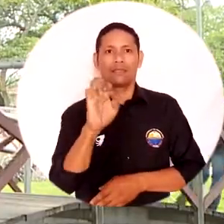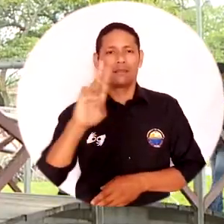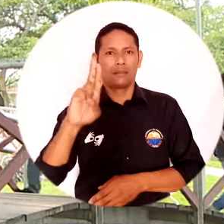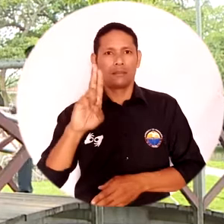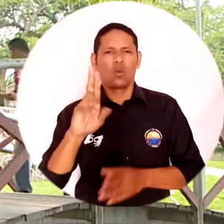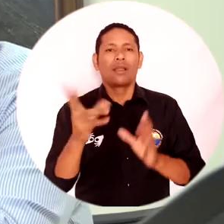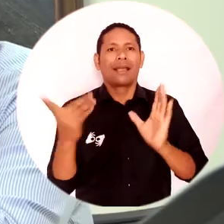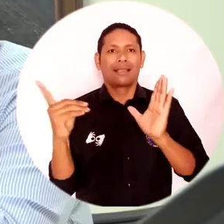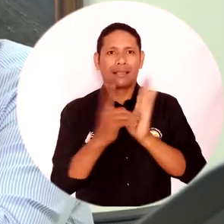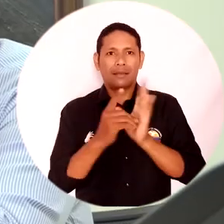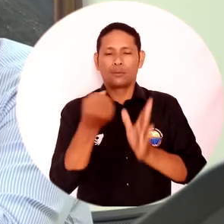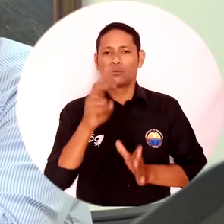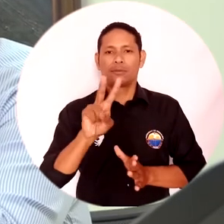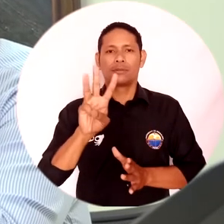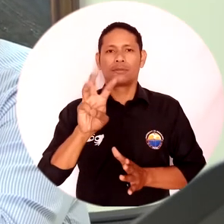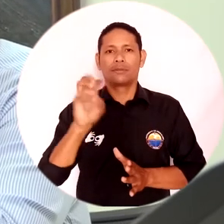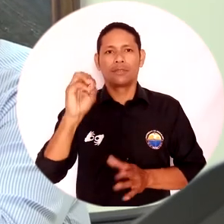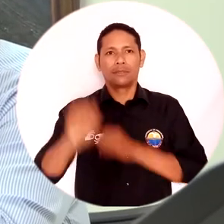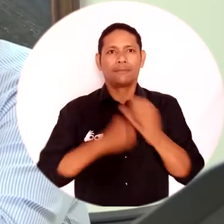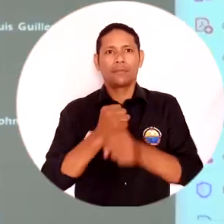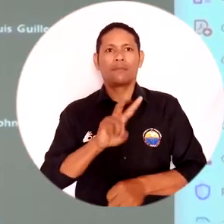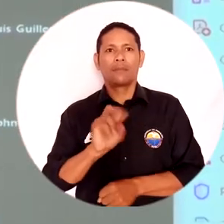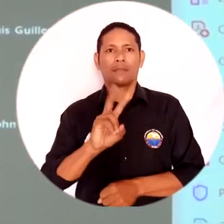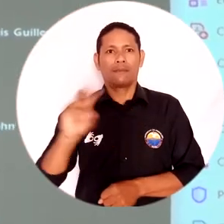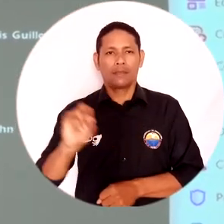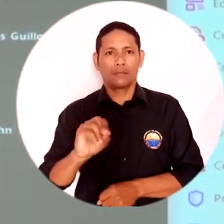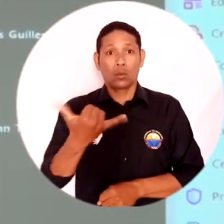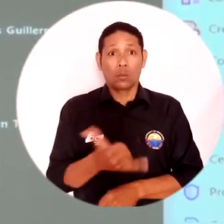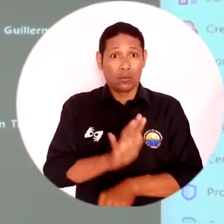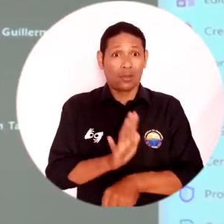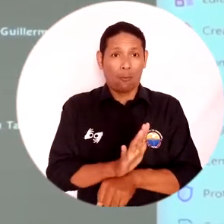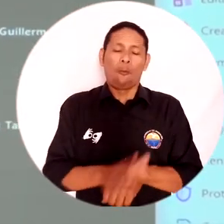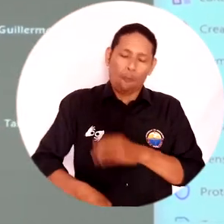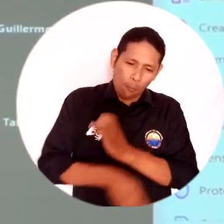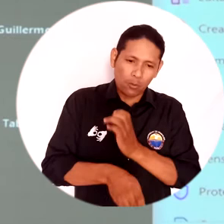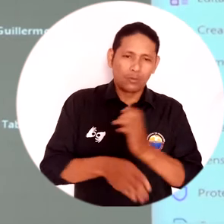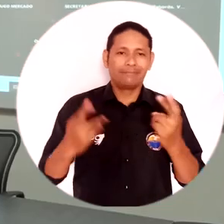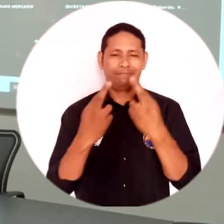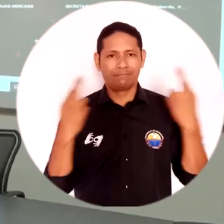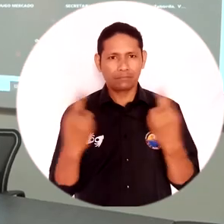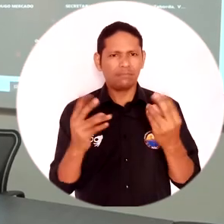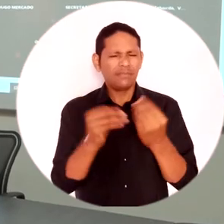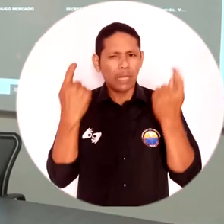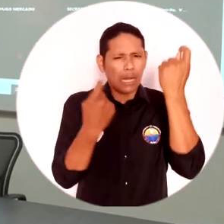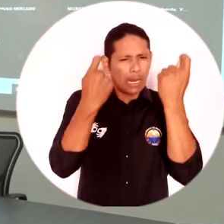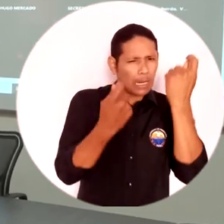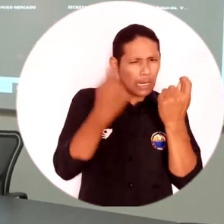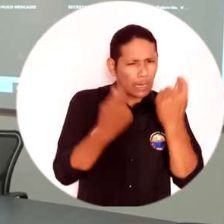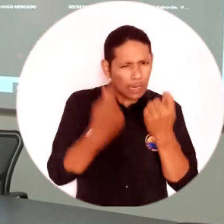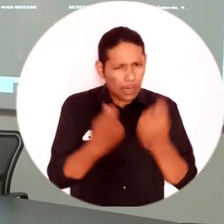establecida en el Decreto 1280 de 2020. La sesión continuará en la tarde de hoy, donde se analizará el